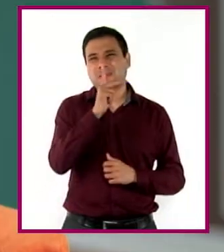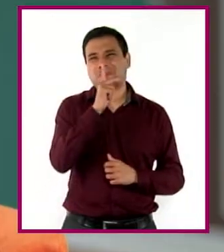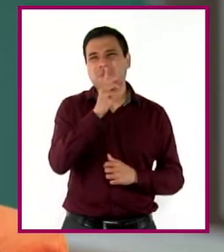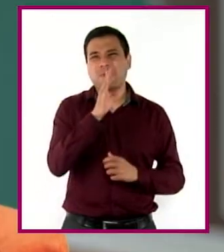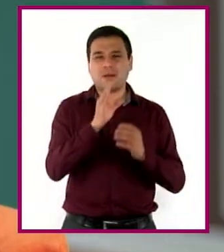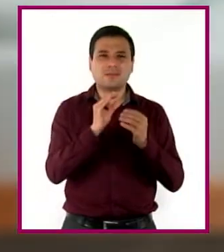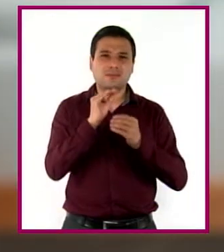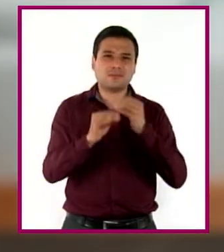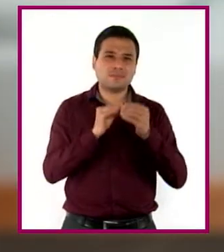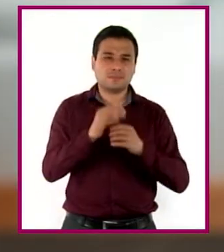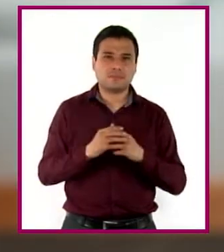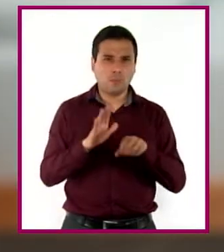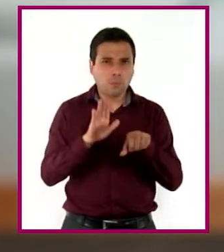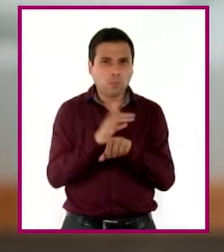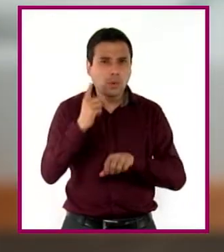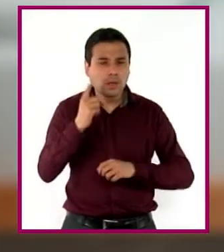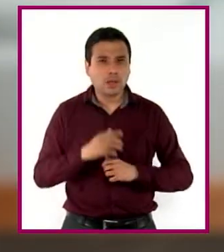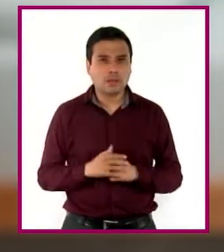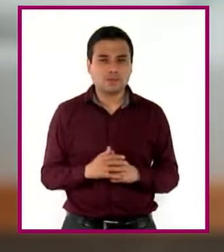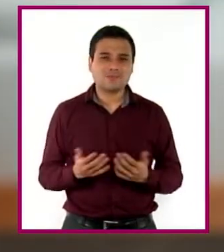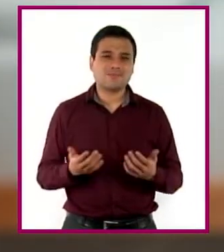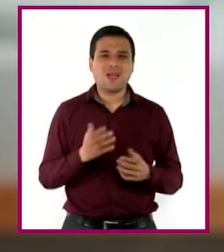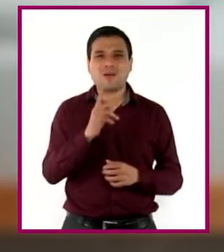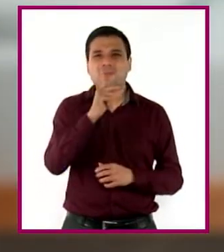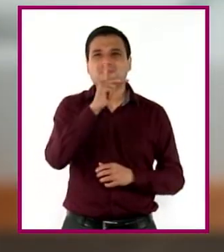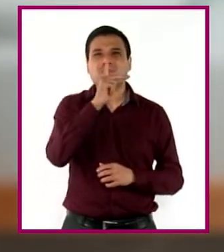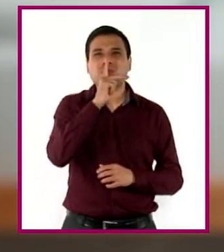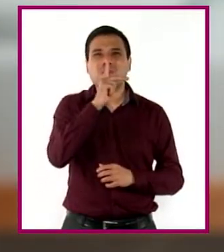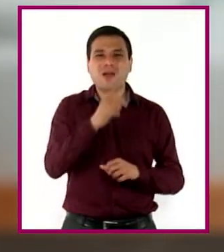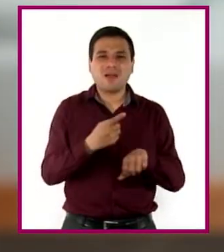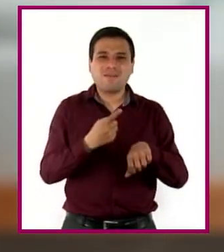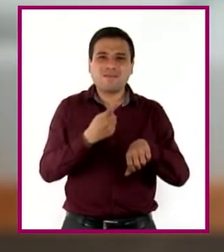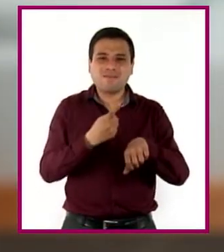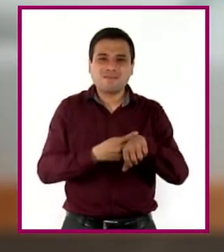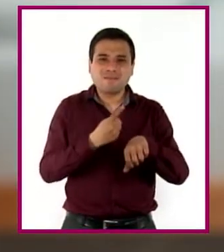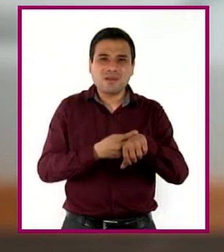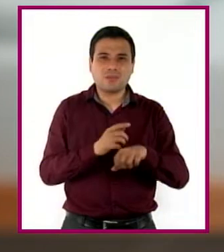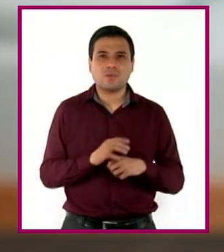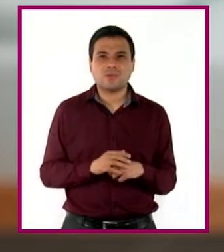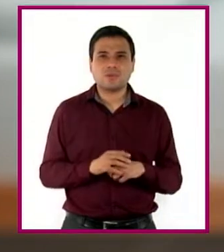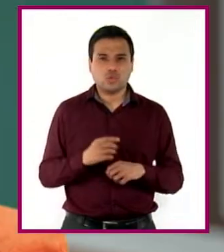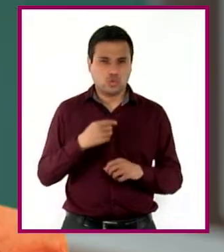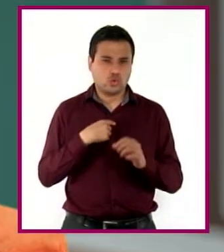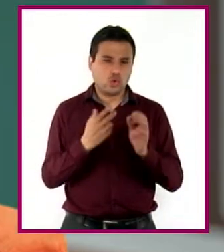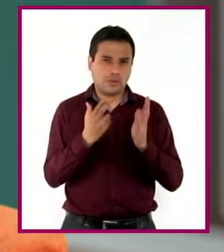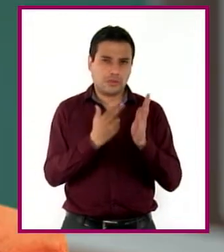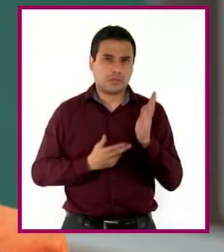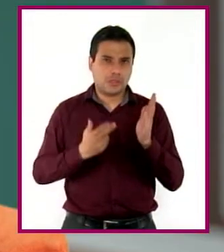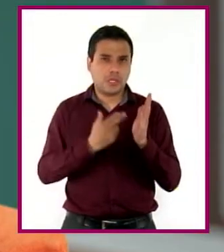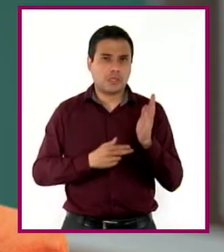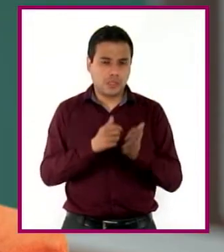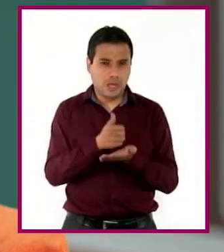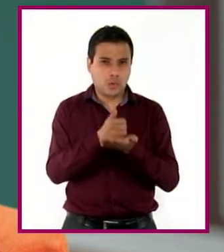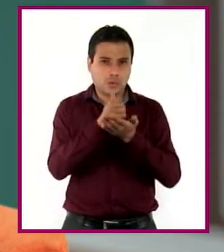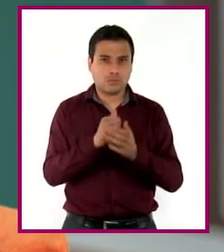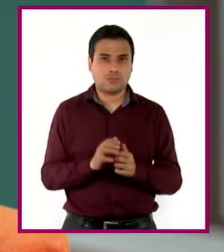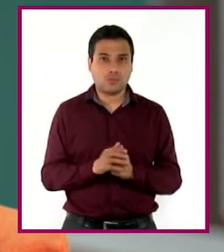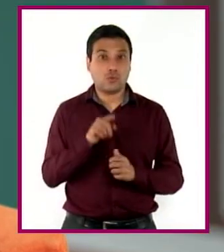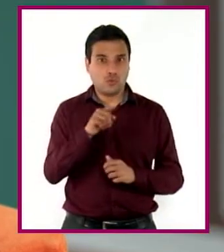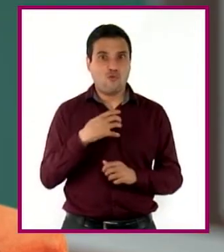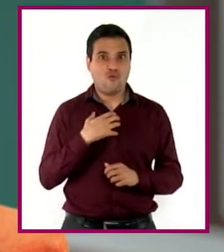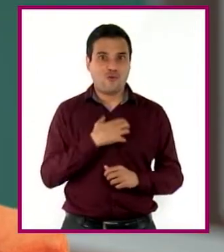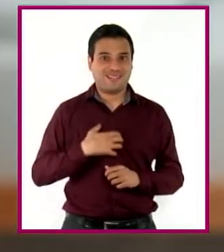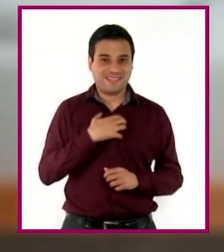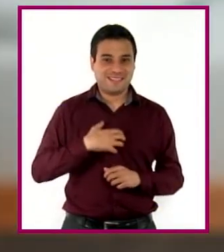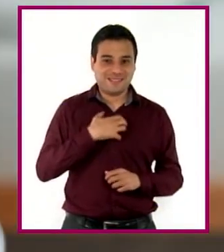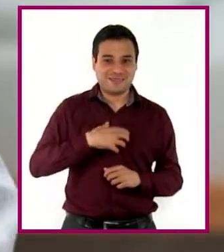¿Por qué? ¿Por qué? ves que ahora que mi papá estuvo enfermo y en cuarentena, yo me puse a ayudar en el taller. Sí, te veías muy emocionado aprendiendo